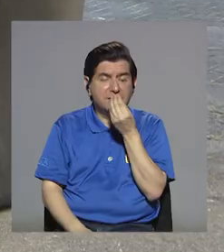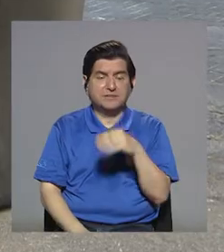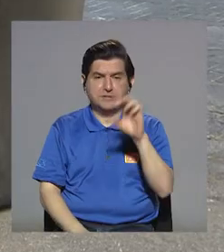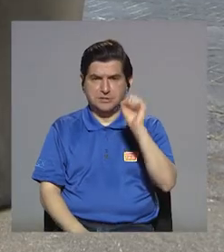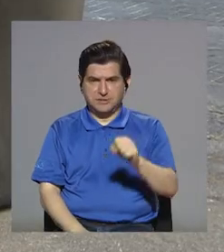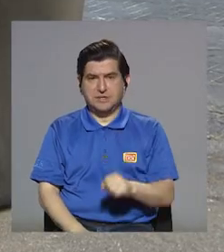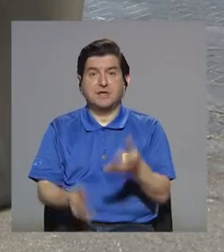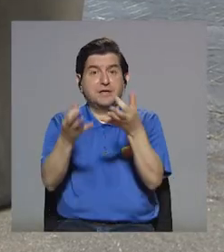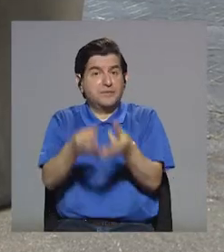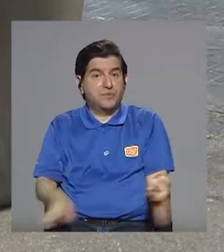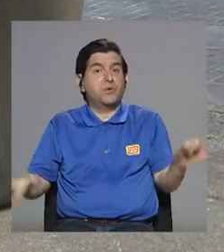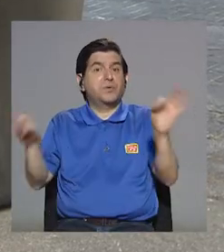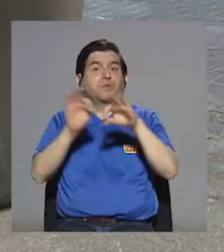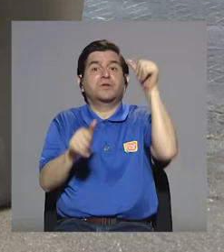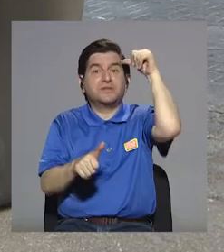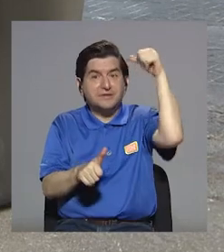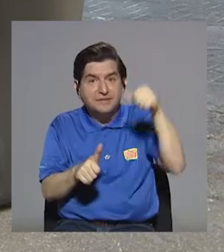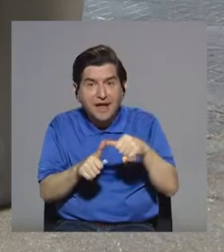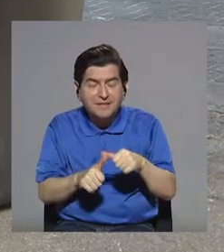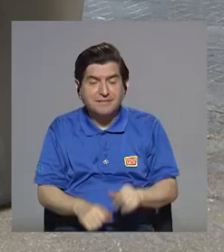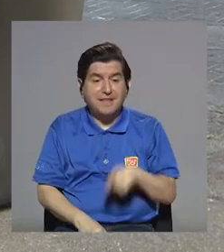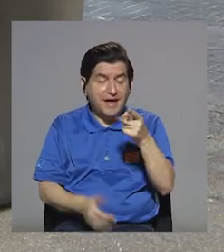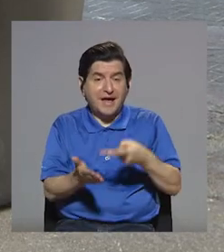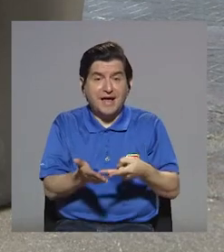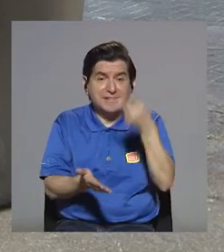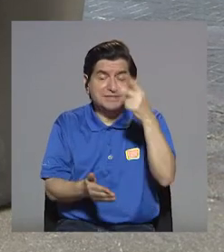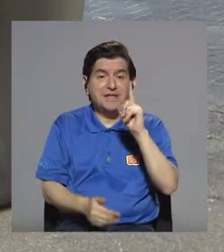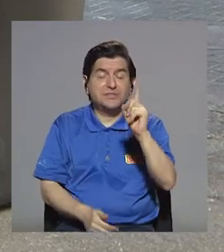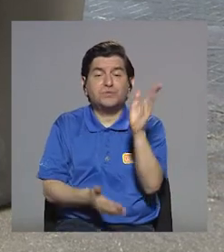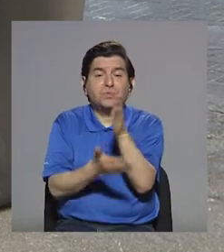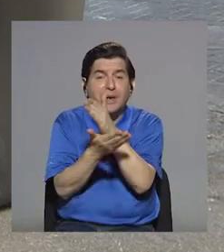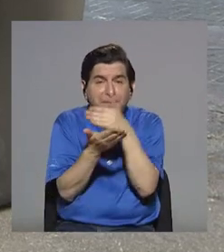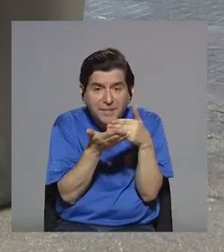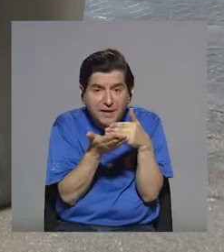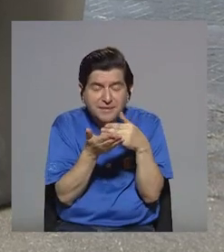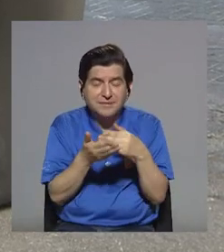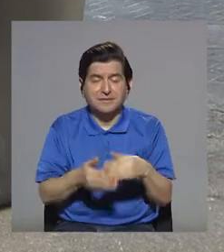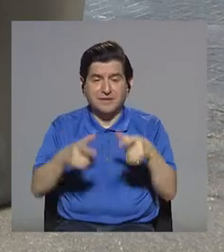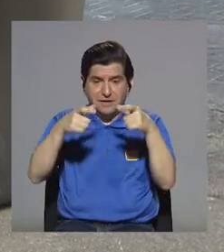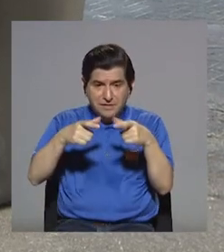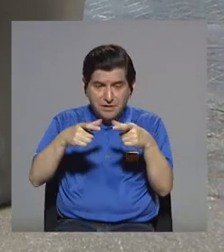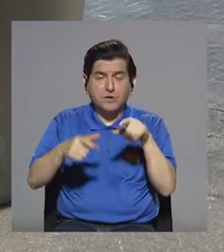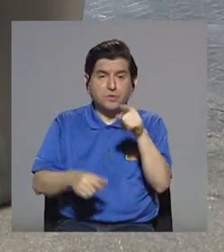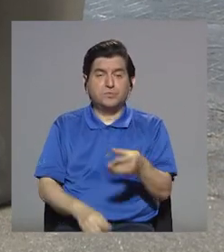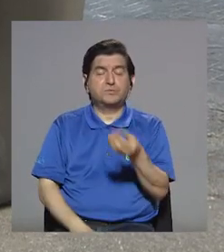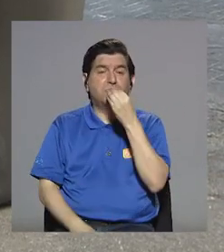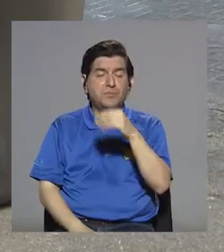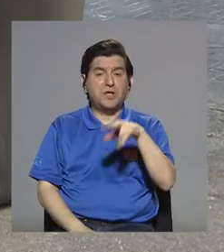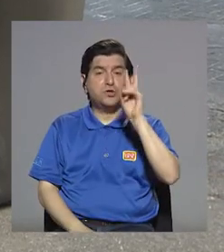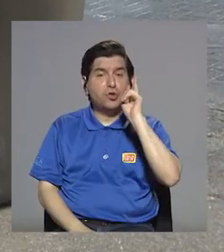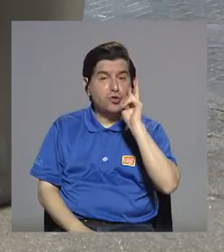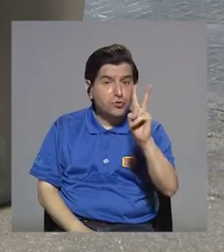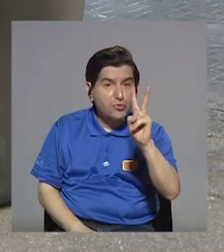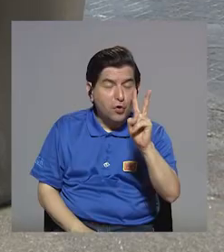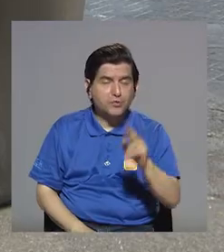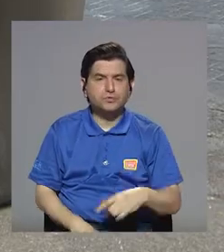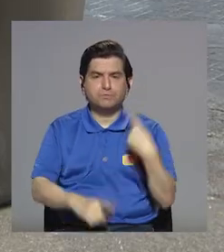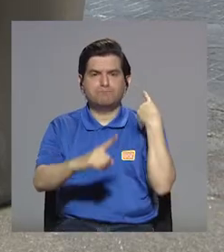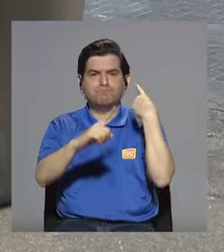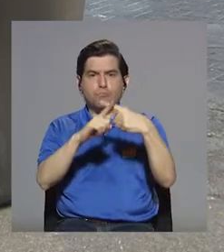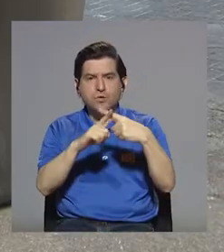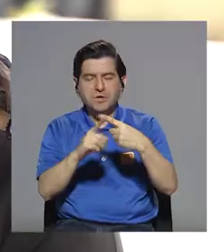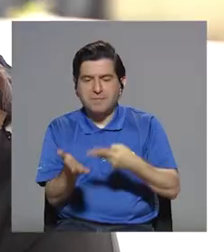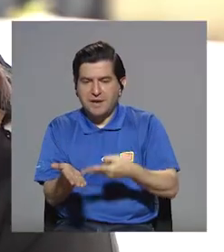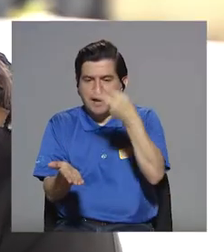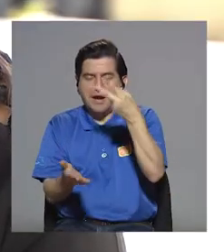Exactamente, cuando tiene que ingerir, lo importante es que se recuerden que estos valores son una porción. Entonces, si usted está consumiendo dos porciones, tiene que